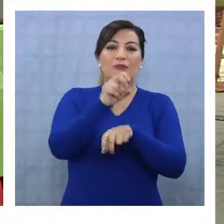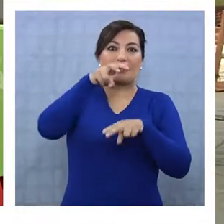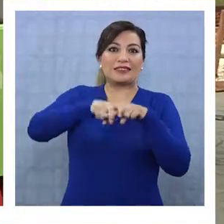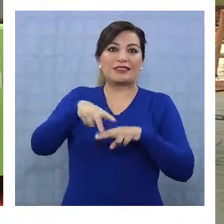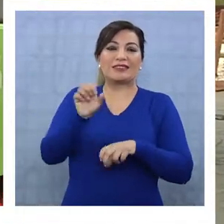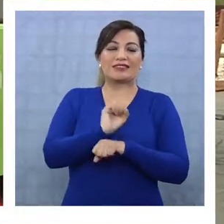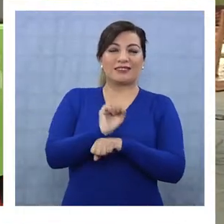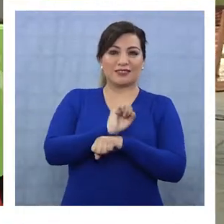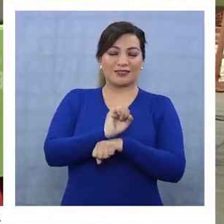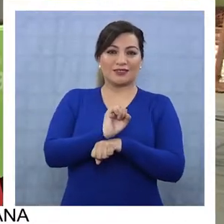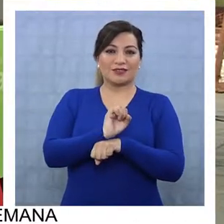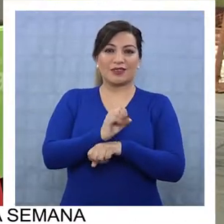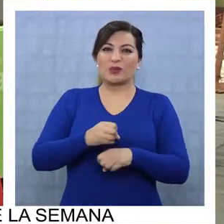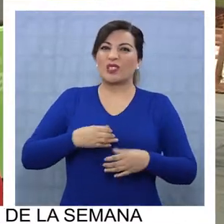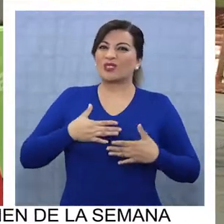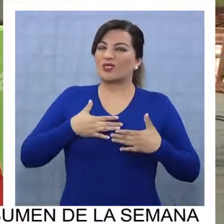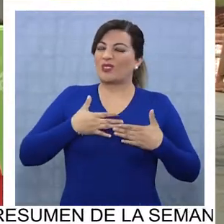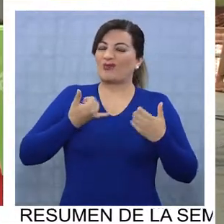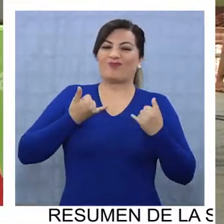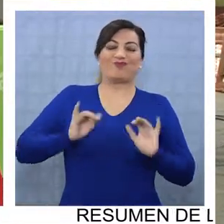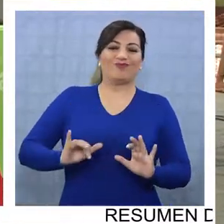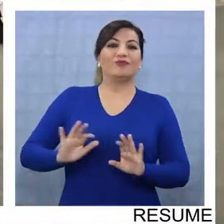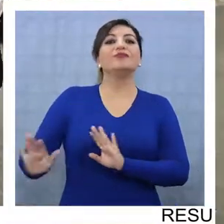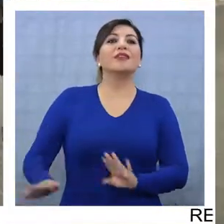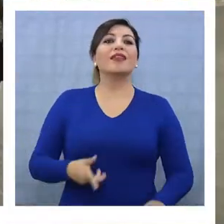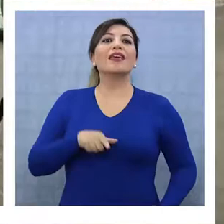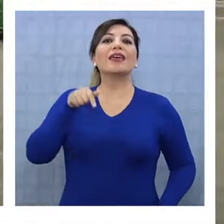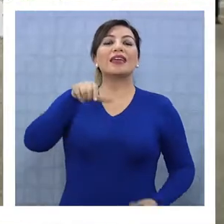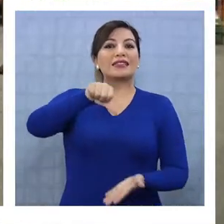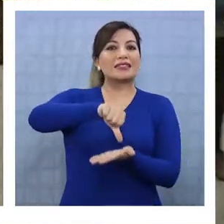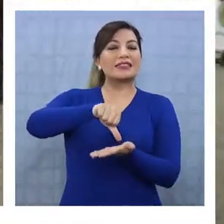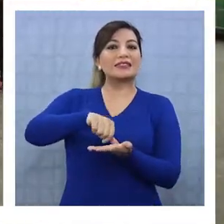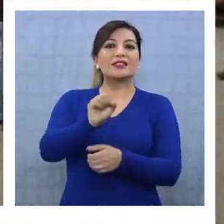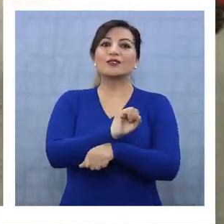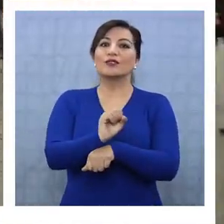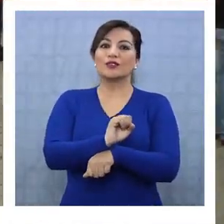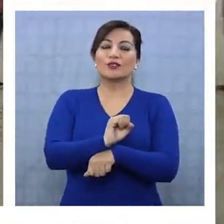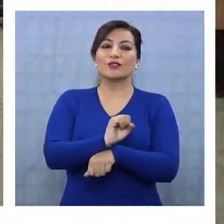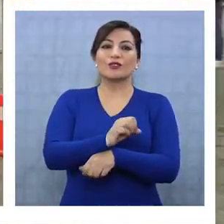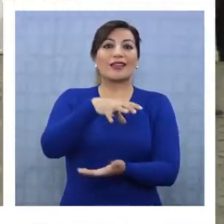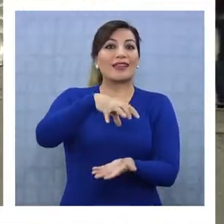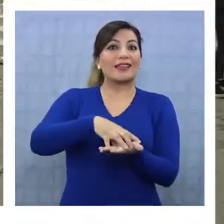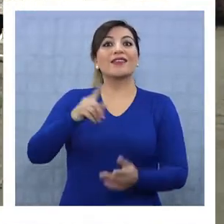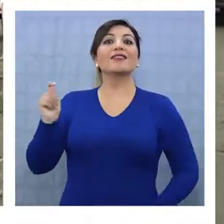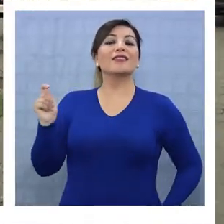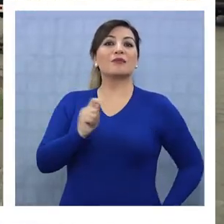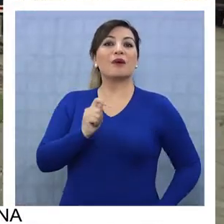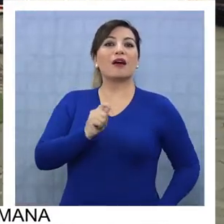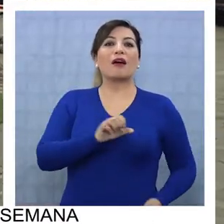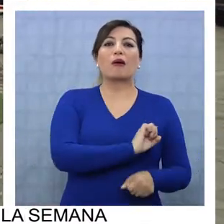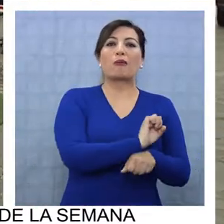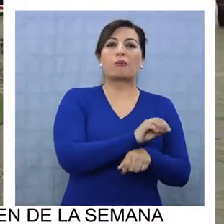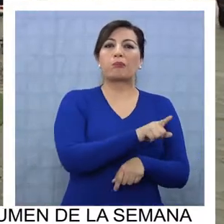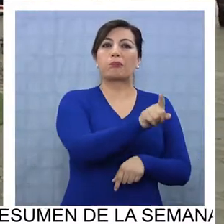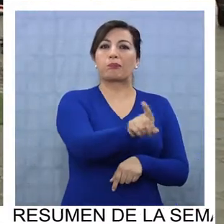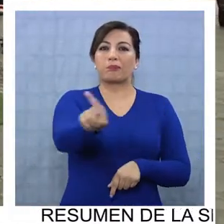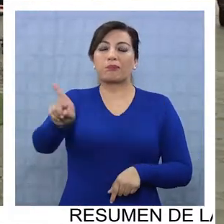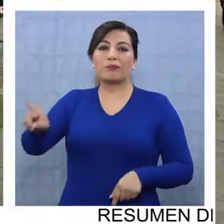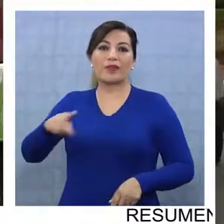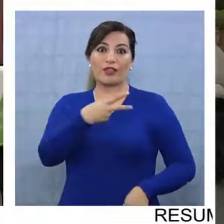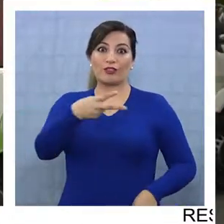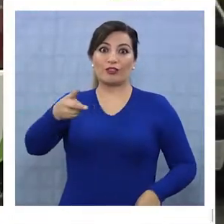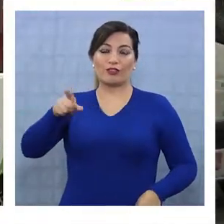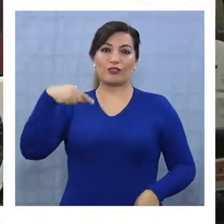simulador, es una sensación muy desagradable. Este centro móvil recorrerá la región de Tarapacá en las